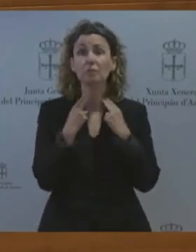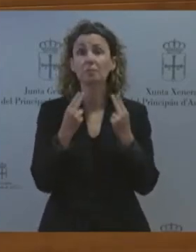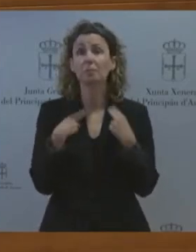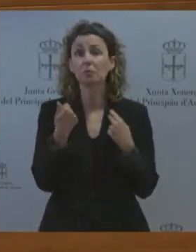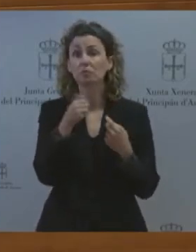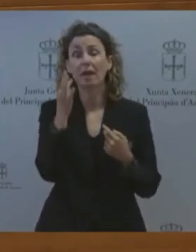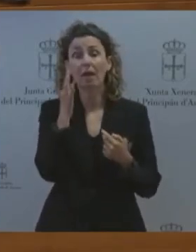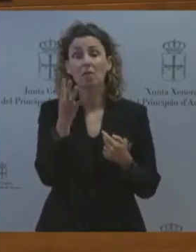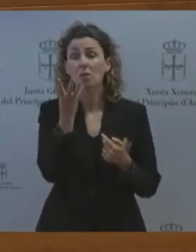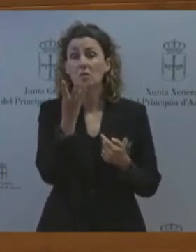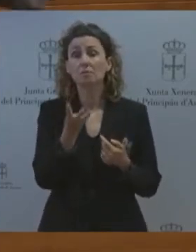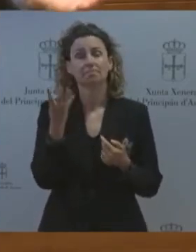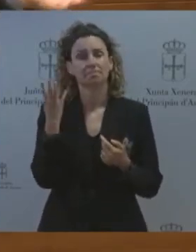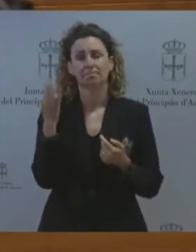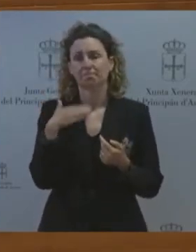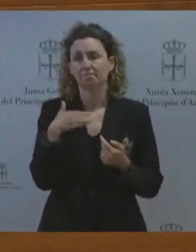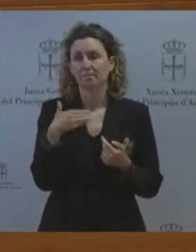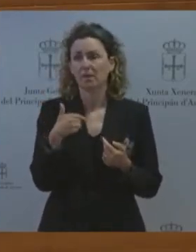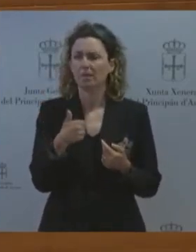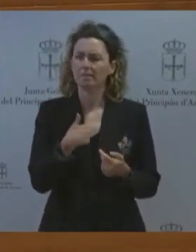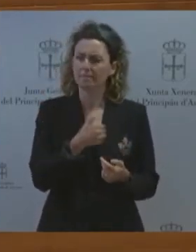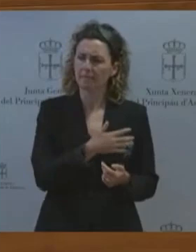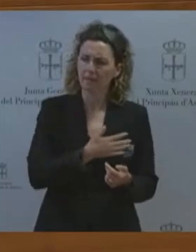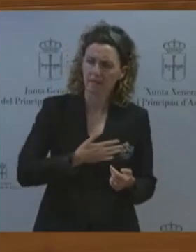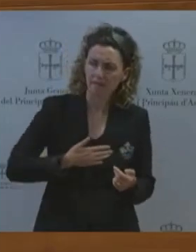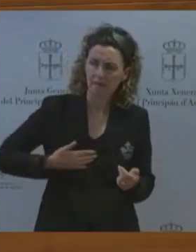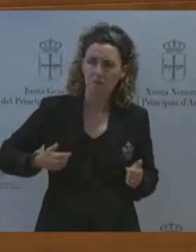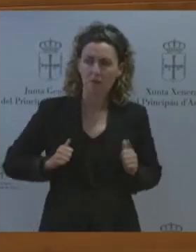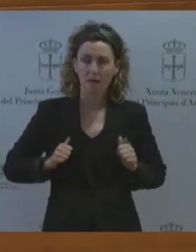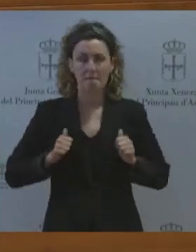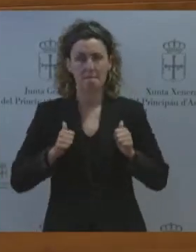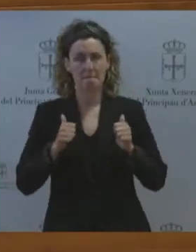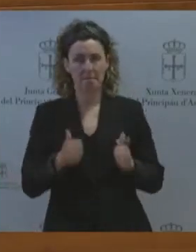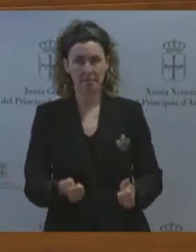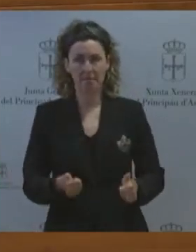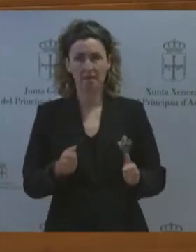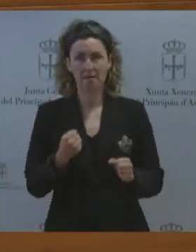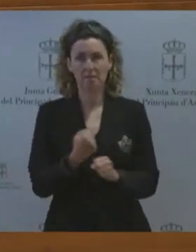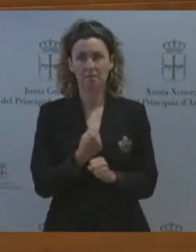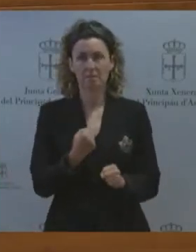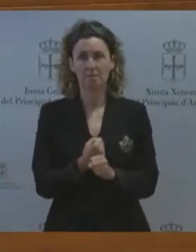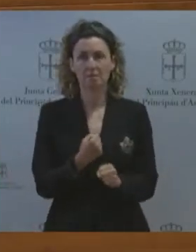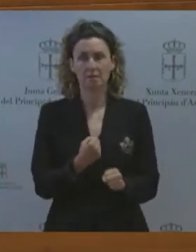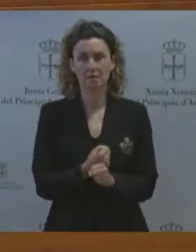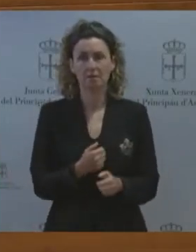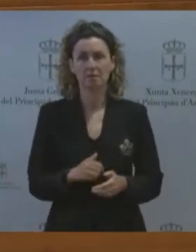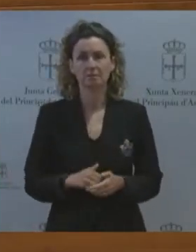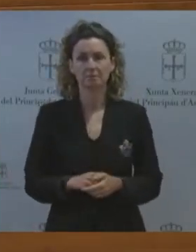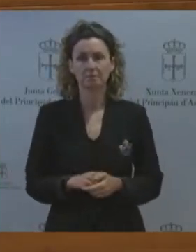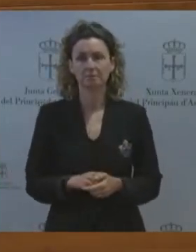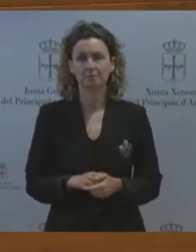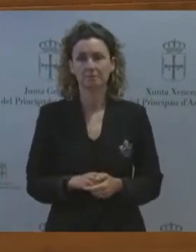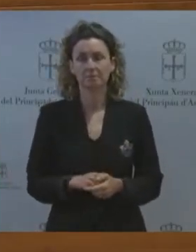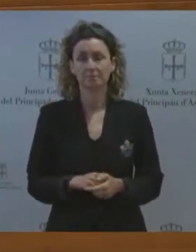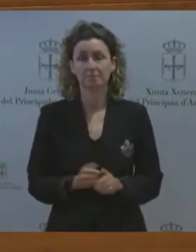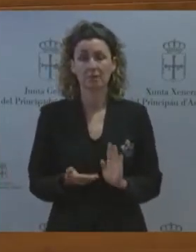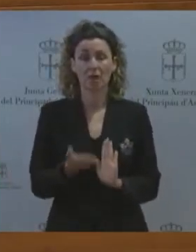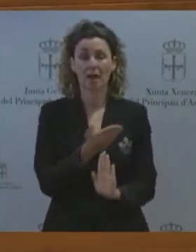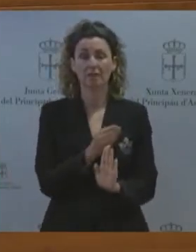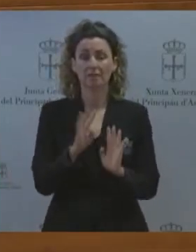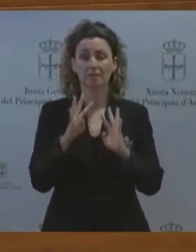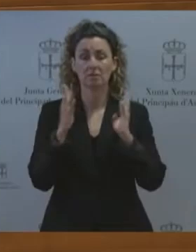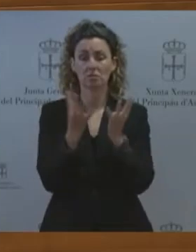utilizar como punto de partida por supuesto el trabajo de la legislatura anterior pero antes de llevarlo al consejo de gobierno proponemos que